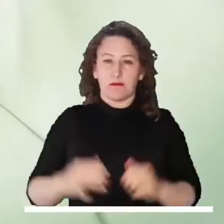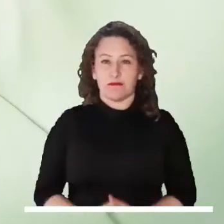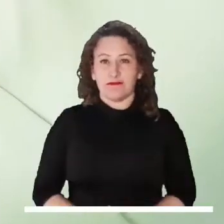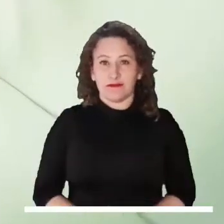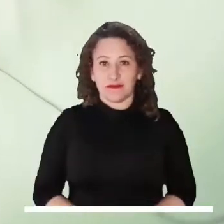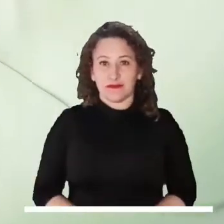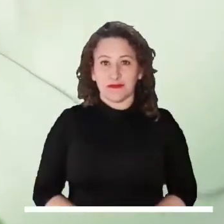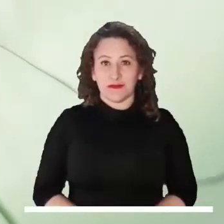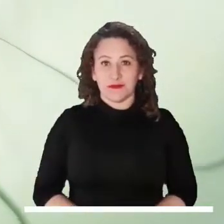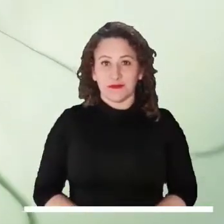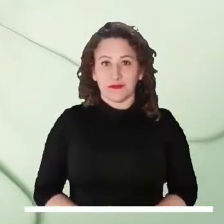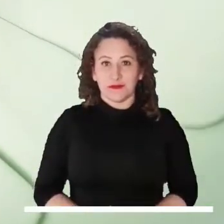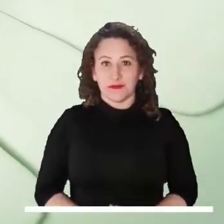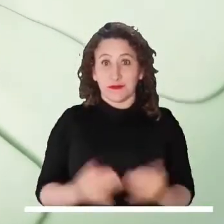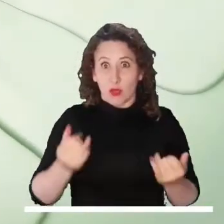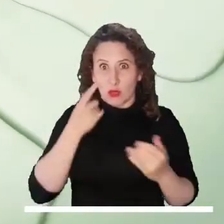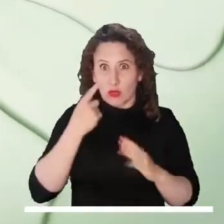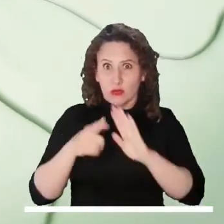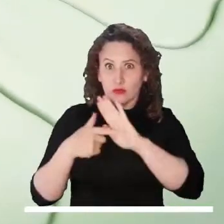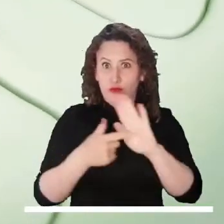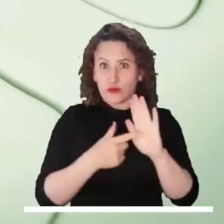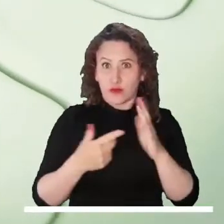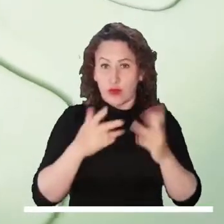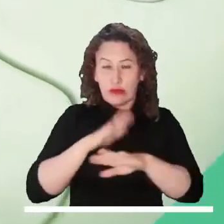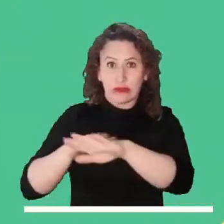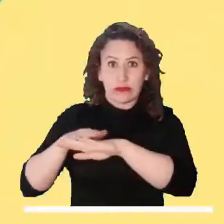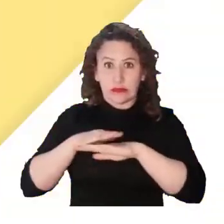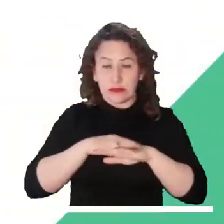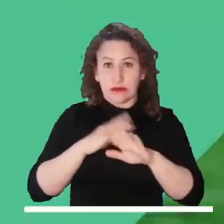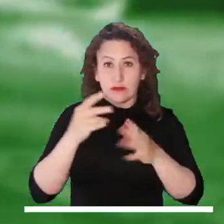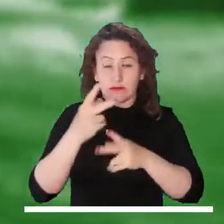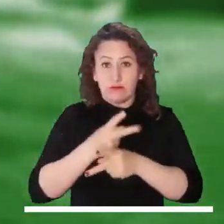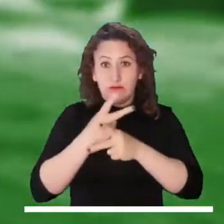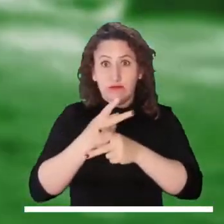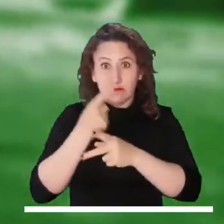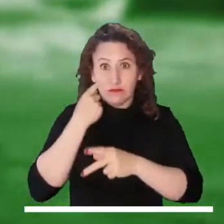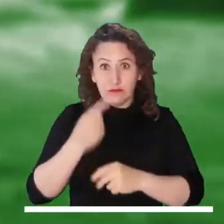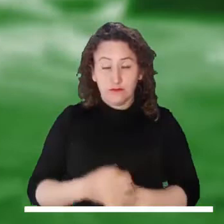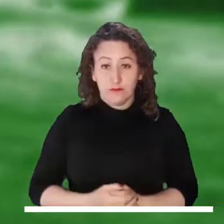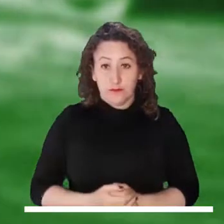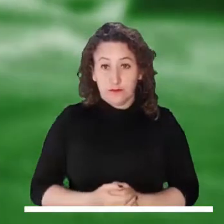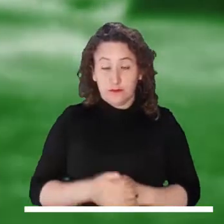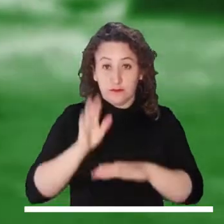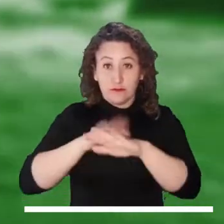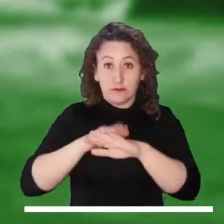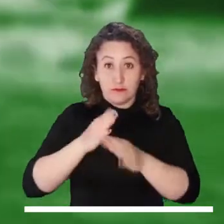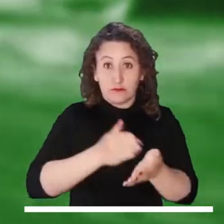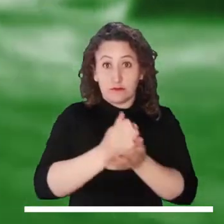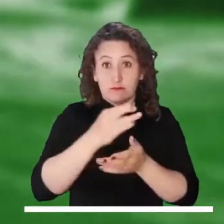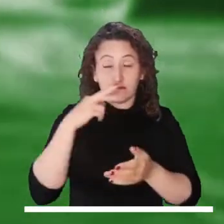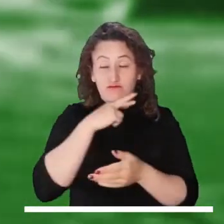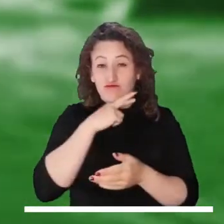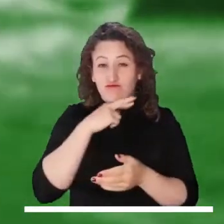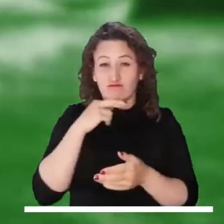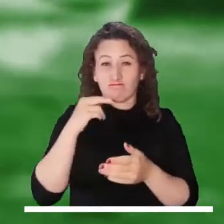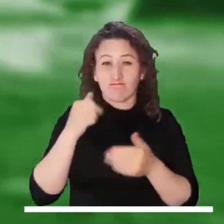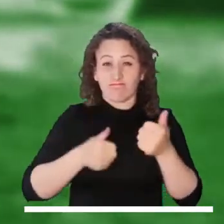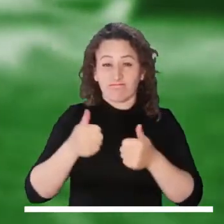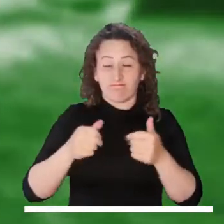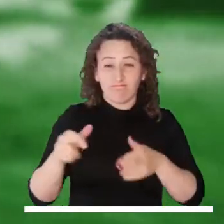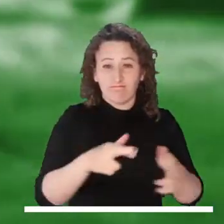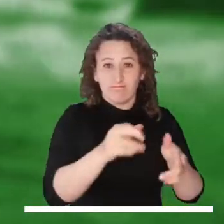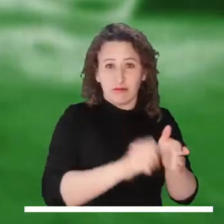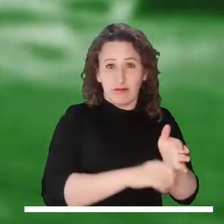despejadas y seminubladas. Ahora les presentamos las alertas que se encuentran activas. Persiste la alerta roja por la